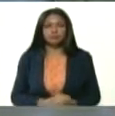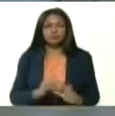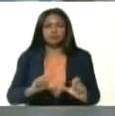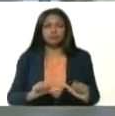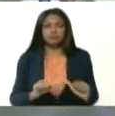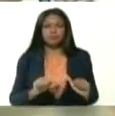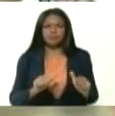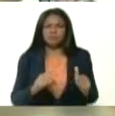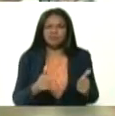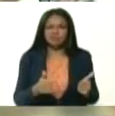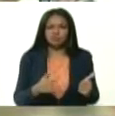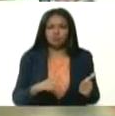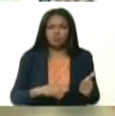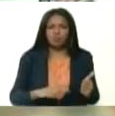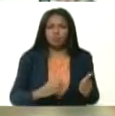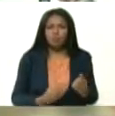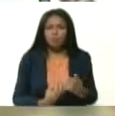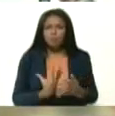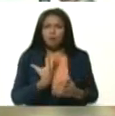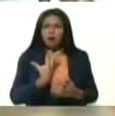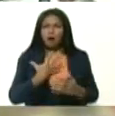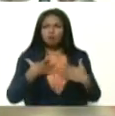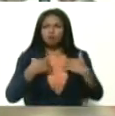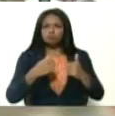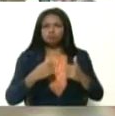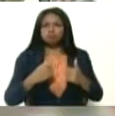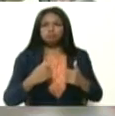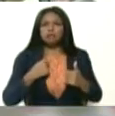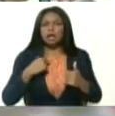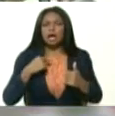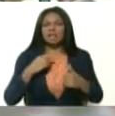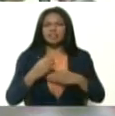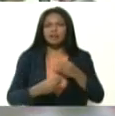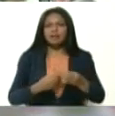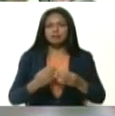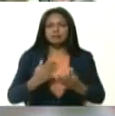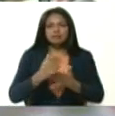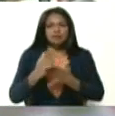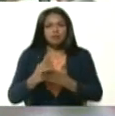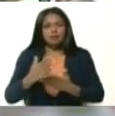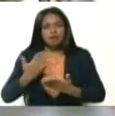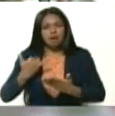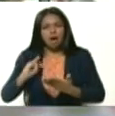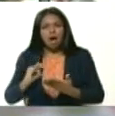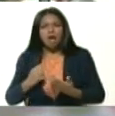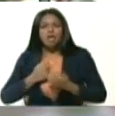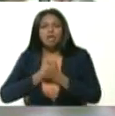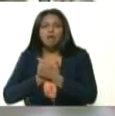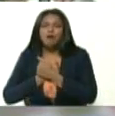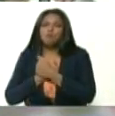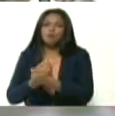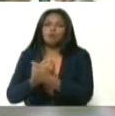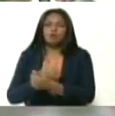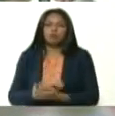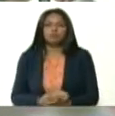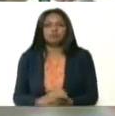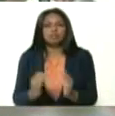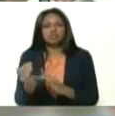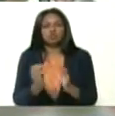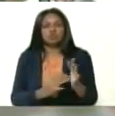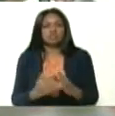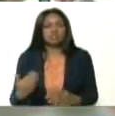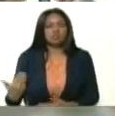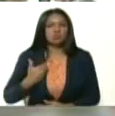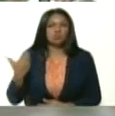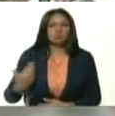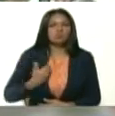curadora e inspirando toda su actuación, está siempre su amor compasivo. Jesús sufre al